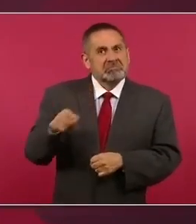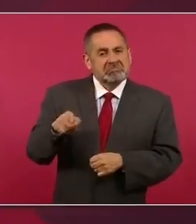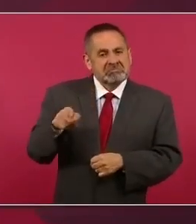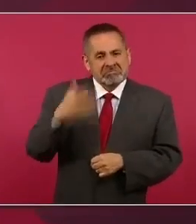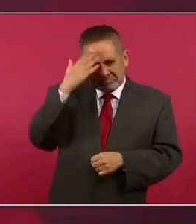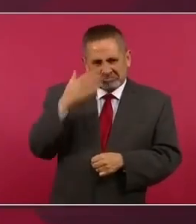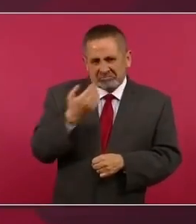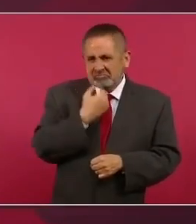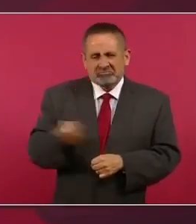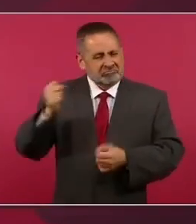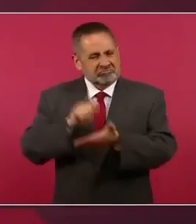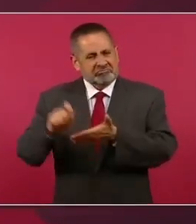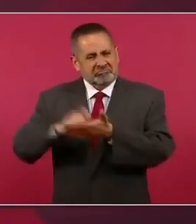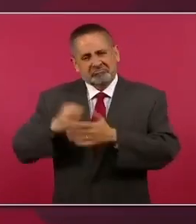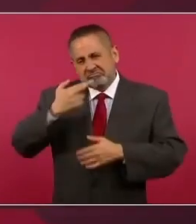de nuestro tiempo